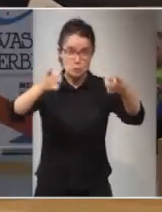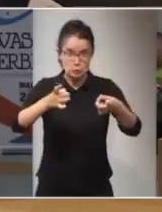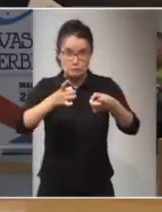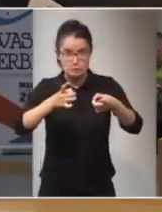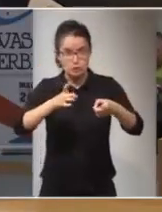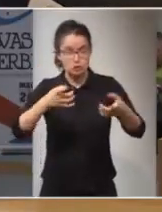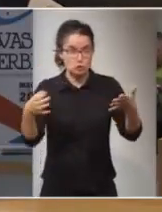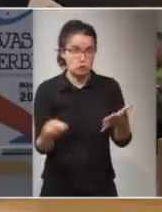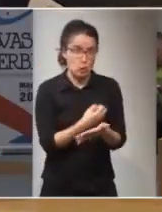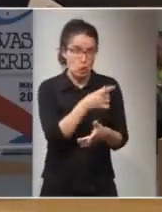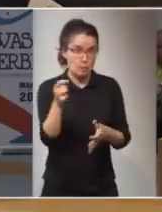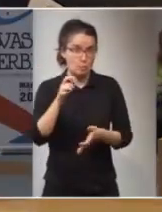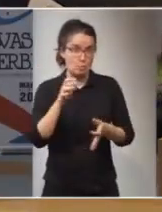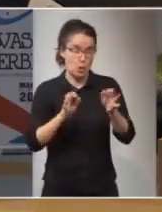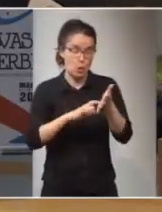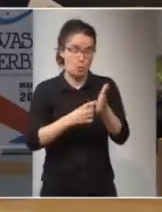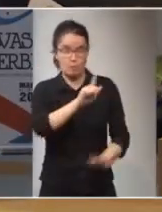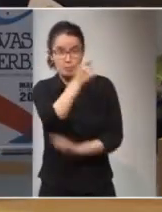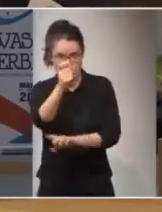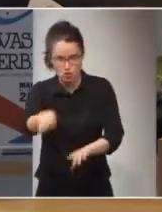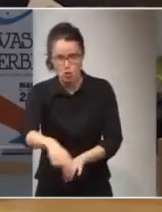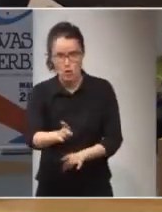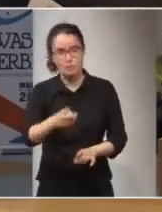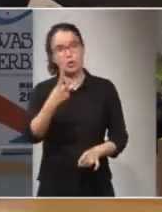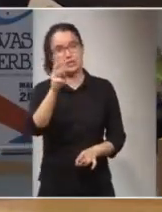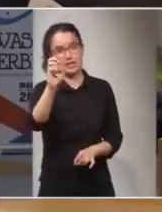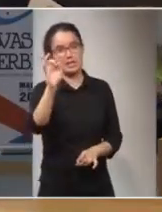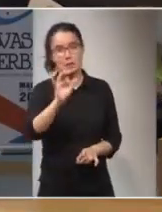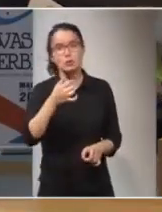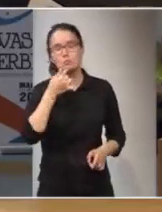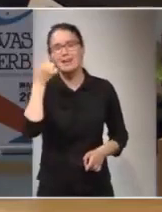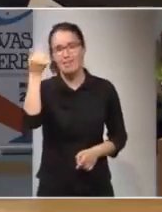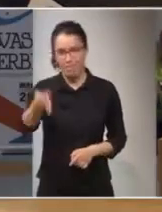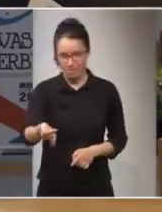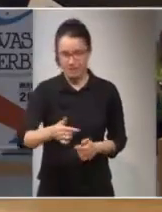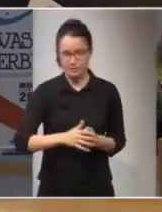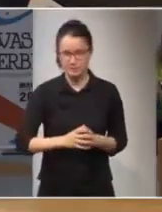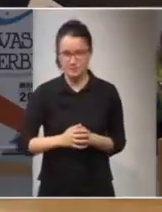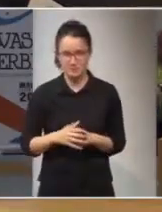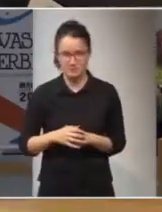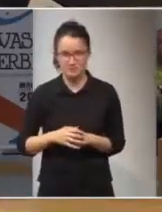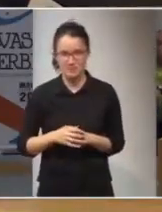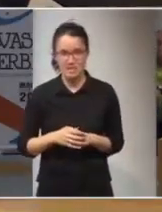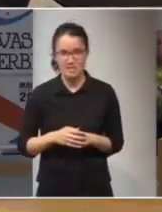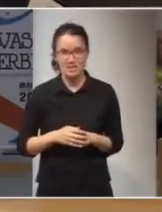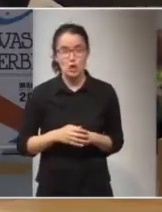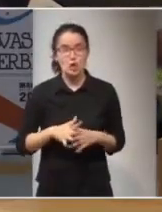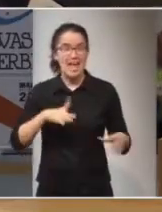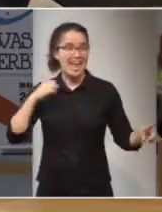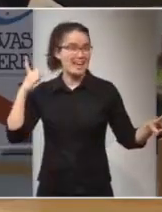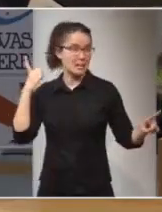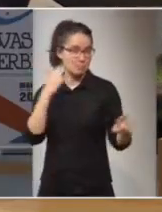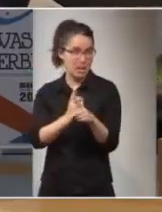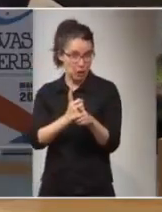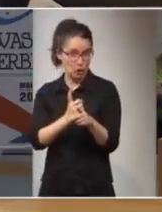consiguiéndolo totalmente. Y 30 segundos para decir que los grandes enemigos de la